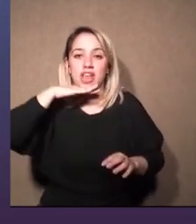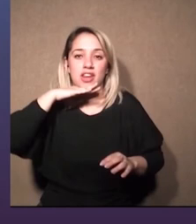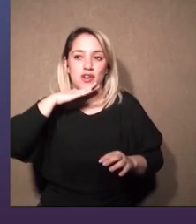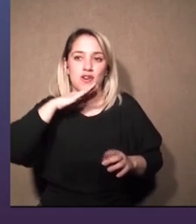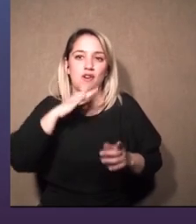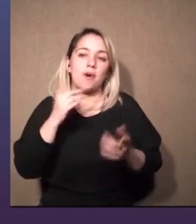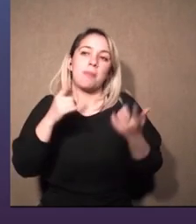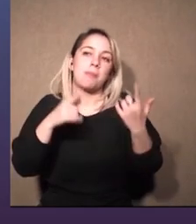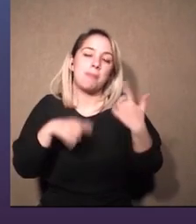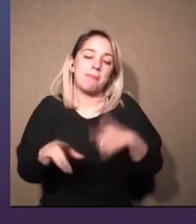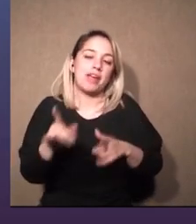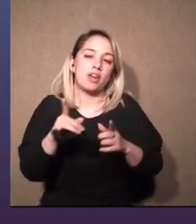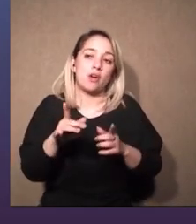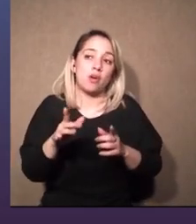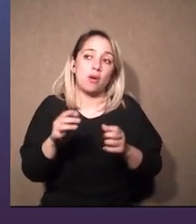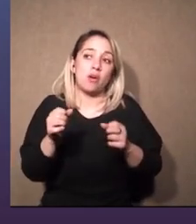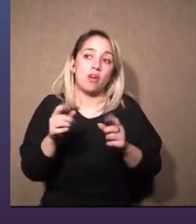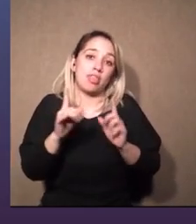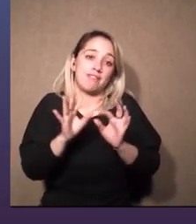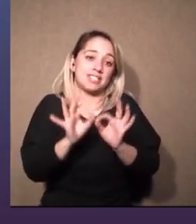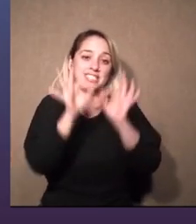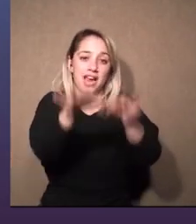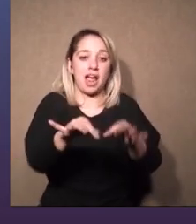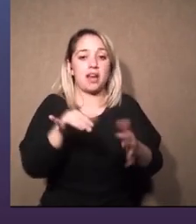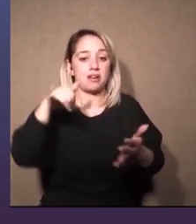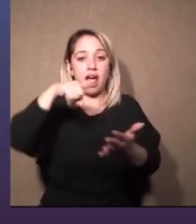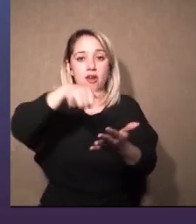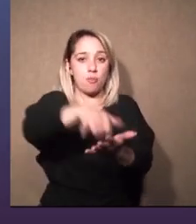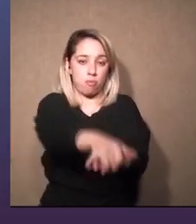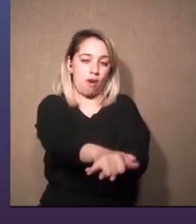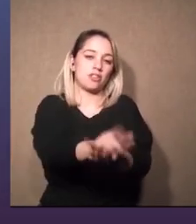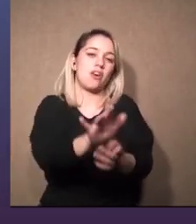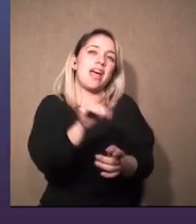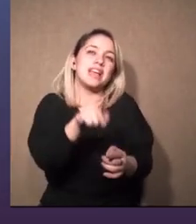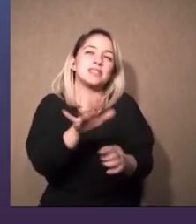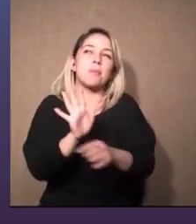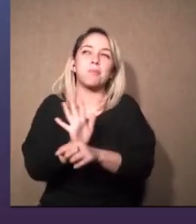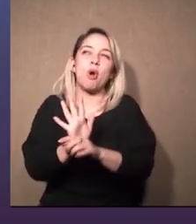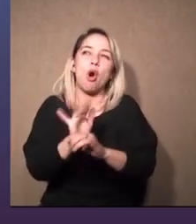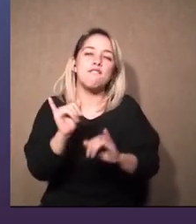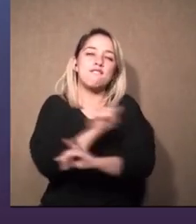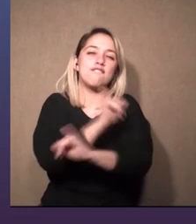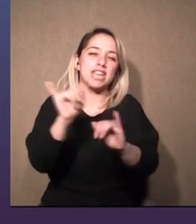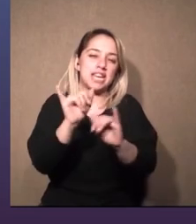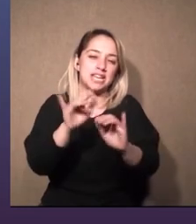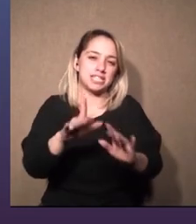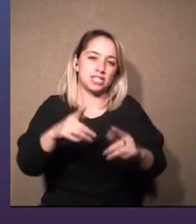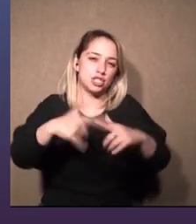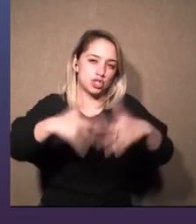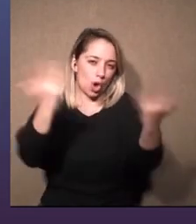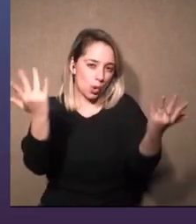que llegar al otro aeropuerto que sería el final de la función Alejandra